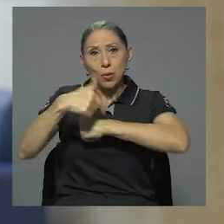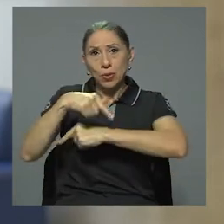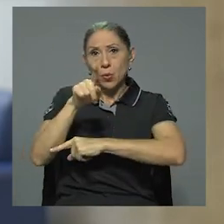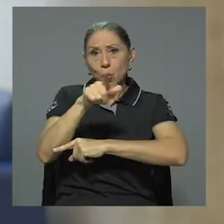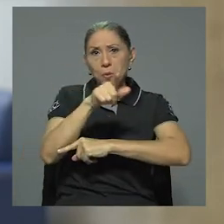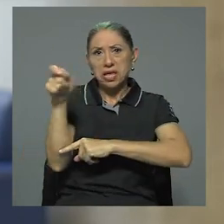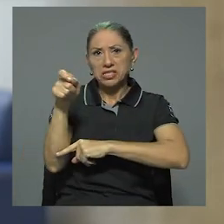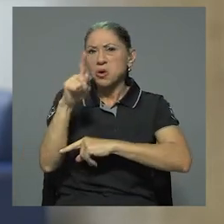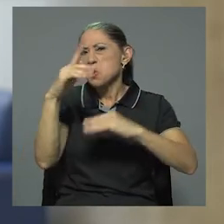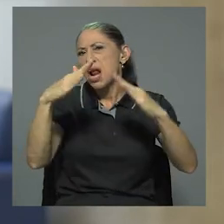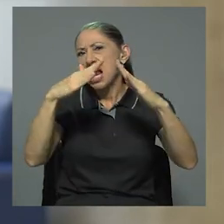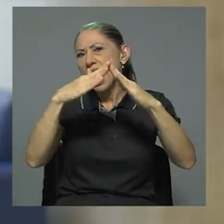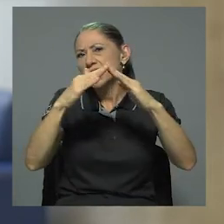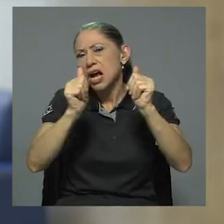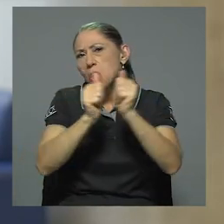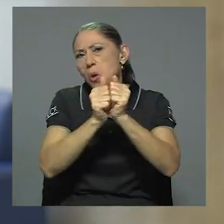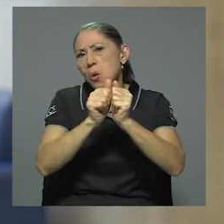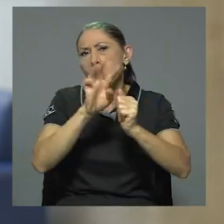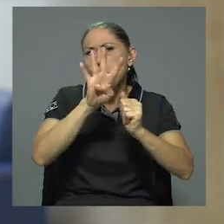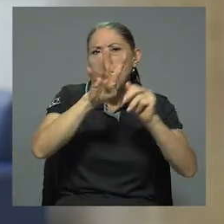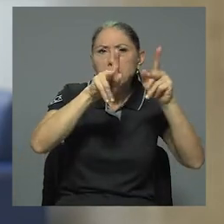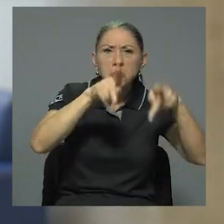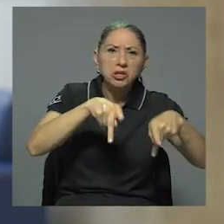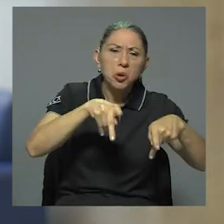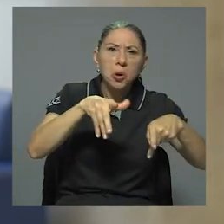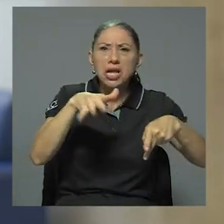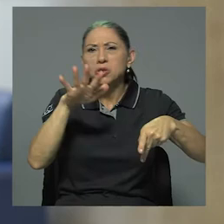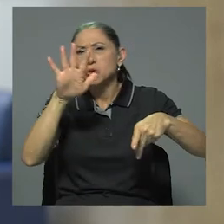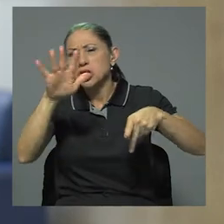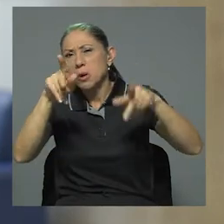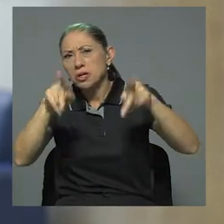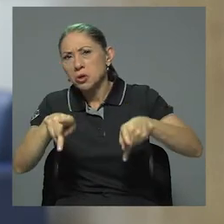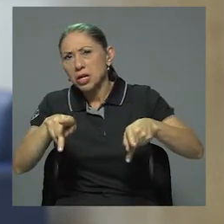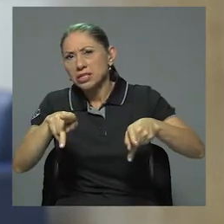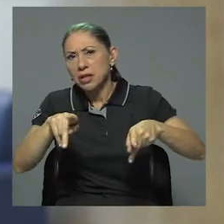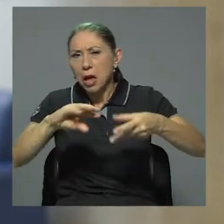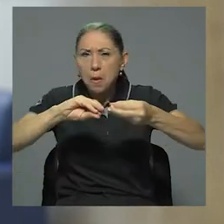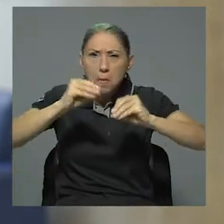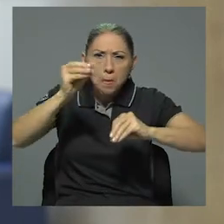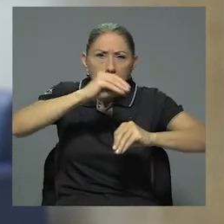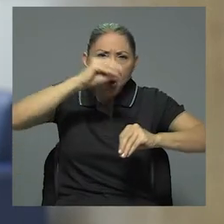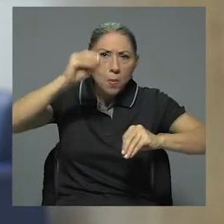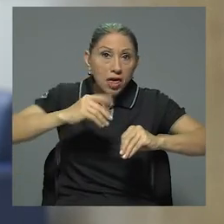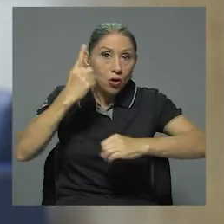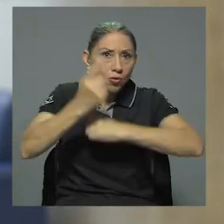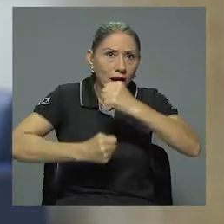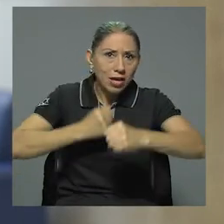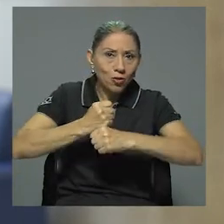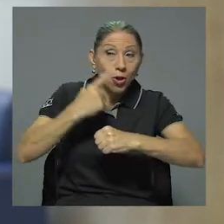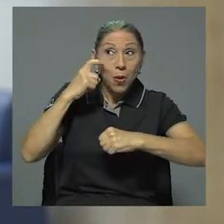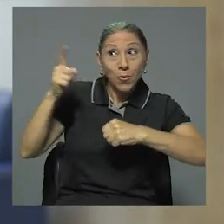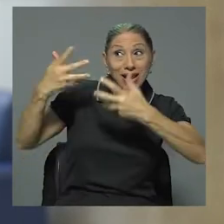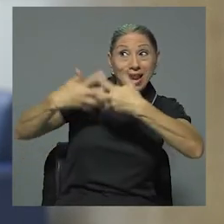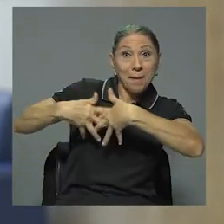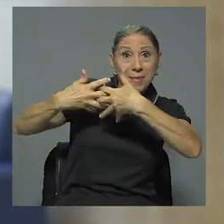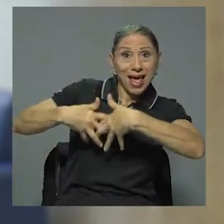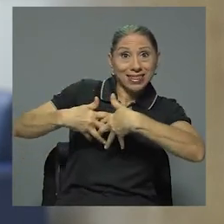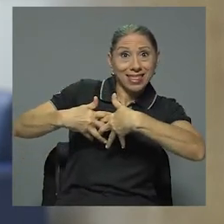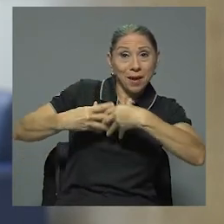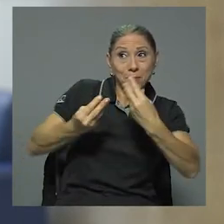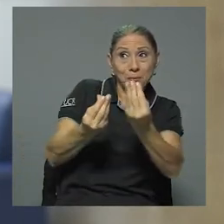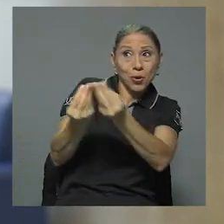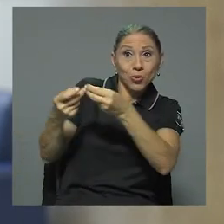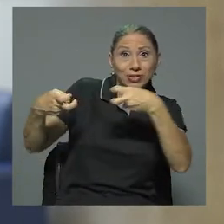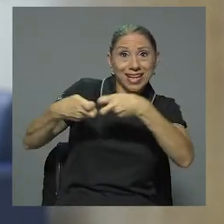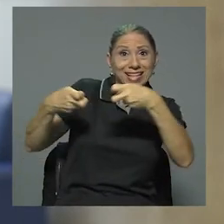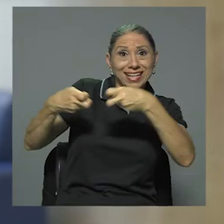una casa promedio de 4 o 5 personas en promedio en el año, porque la planta produce electricidad dependiendo del sol, por